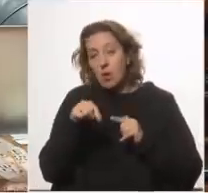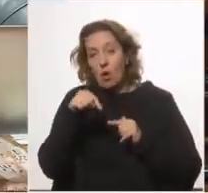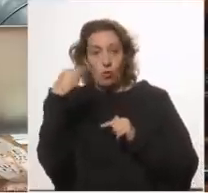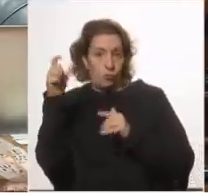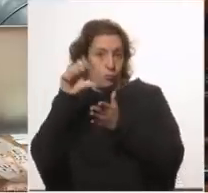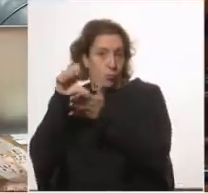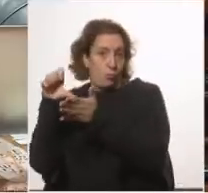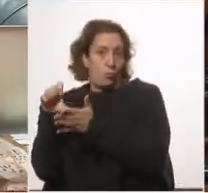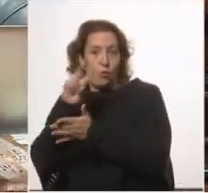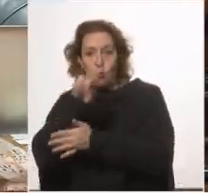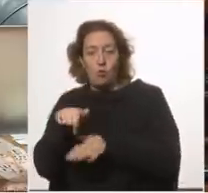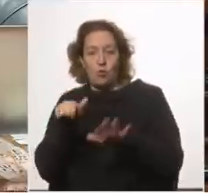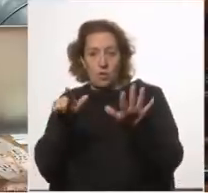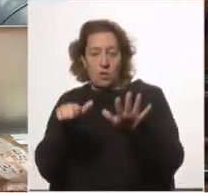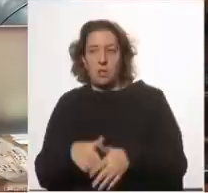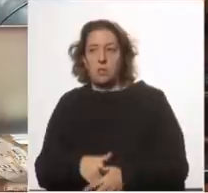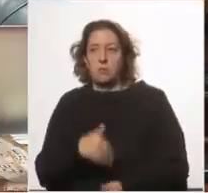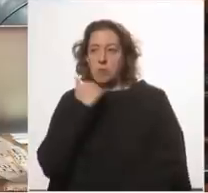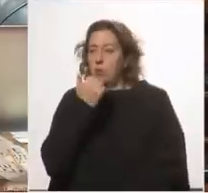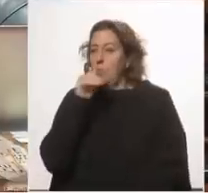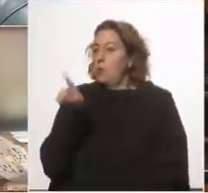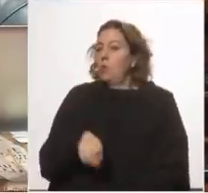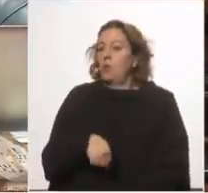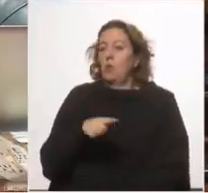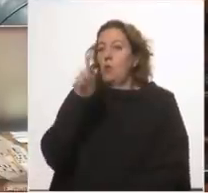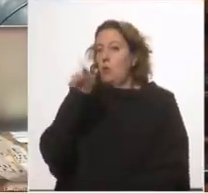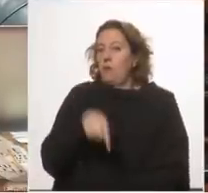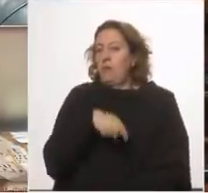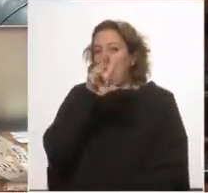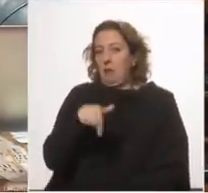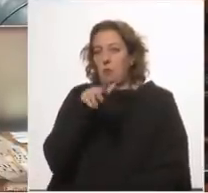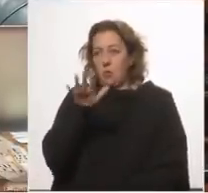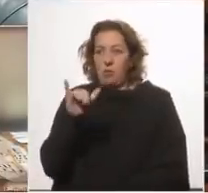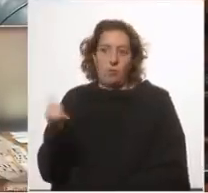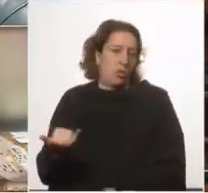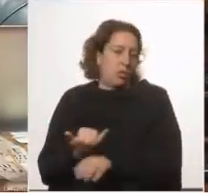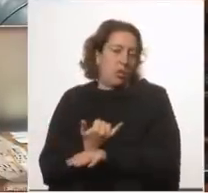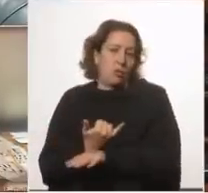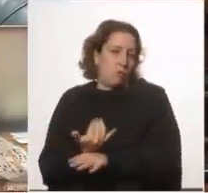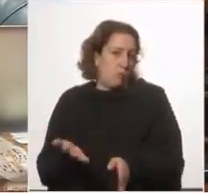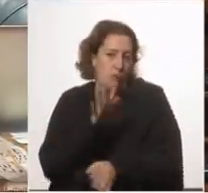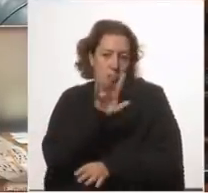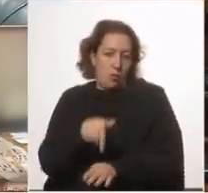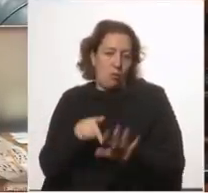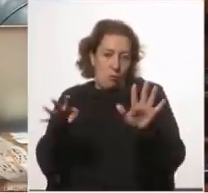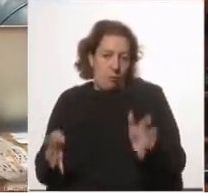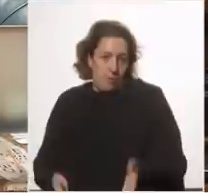económicos es 2.7 no sabemos de dónde sale el 3.5 porque ya se le erró en el 5.9